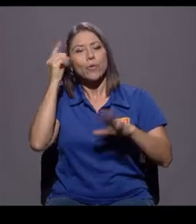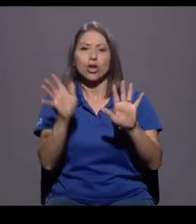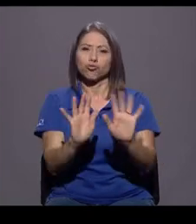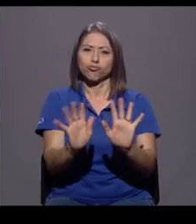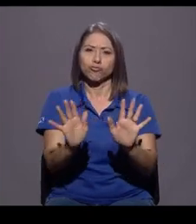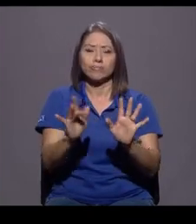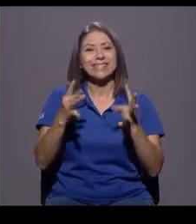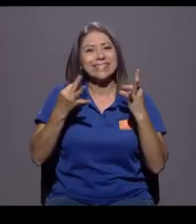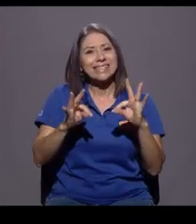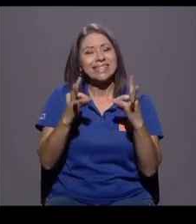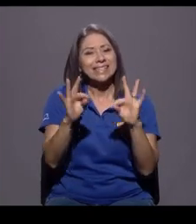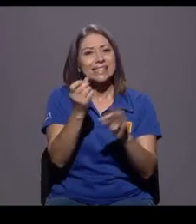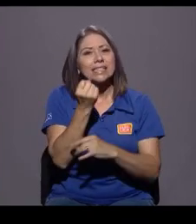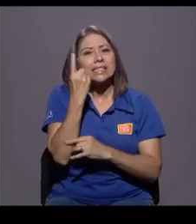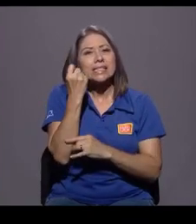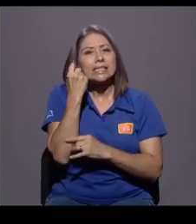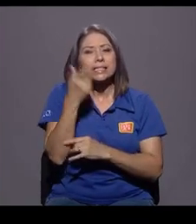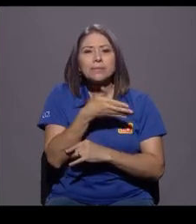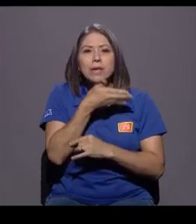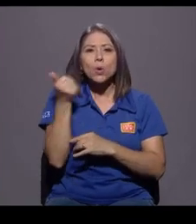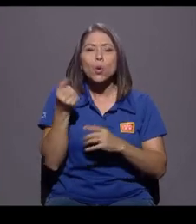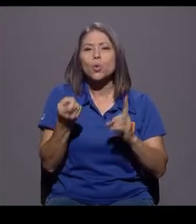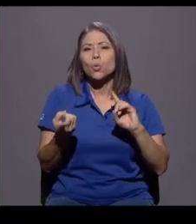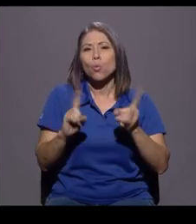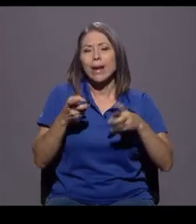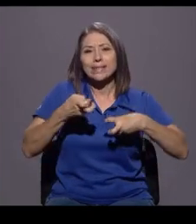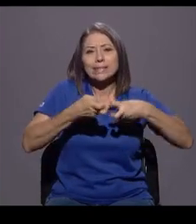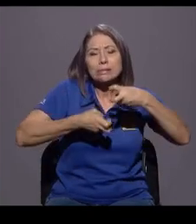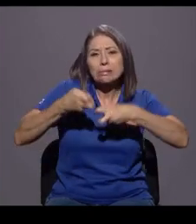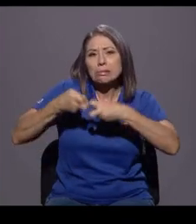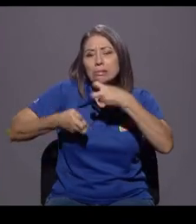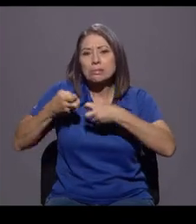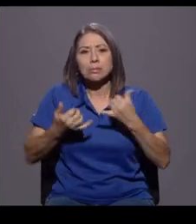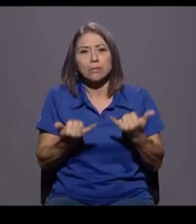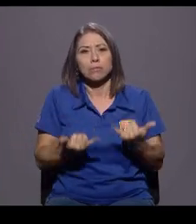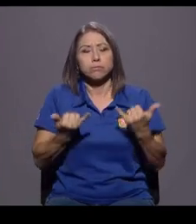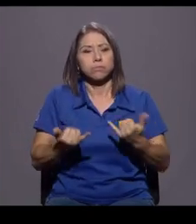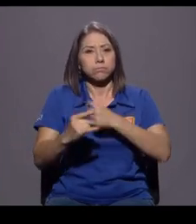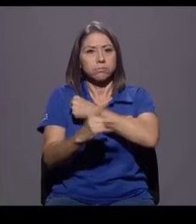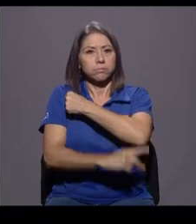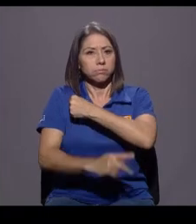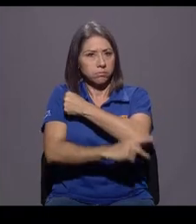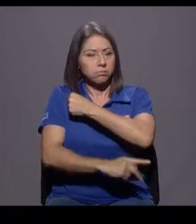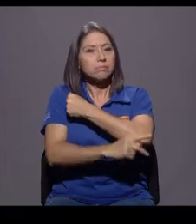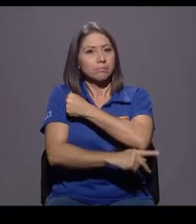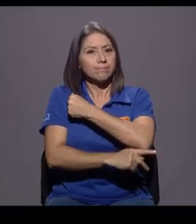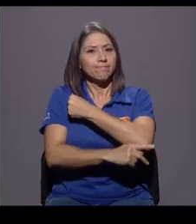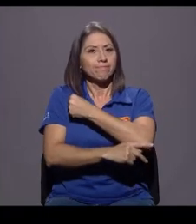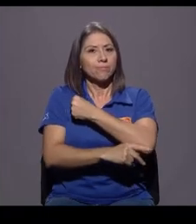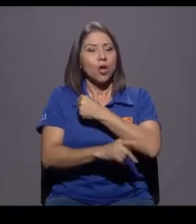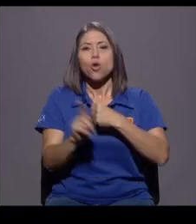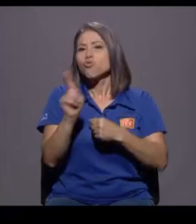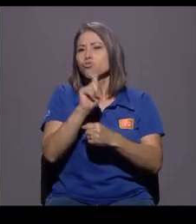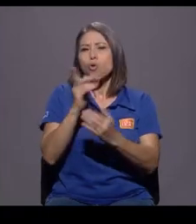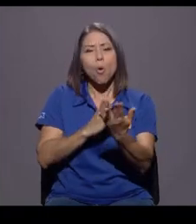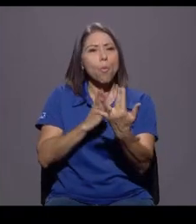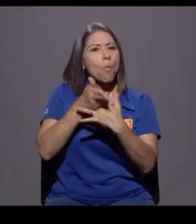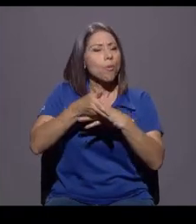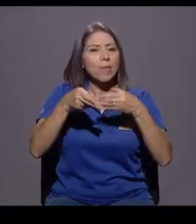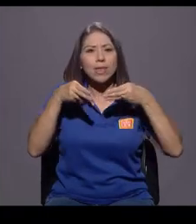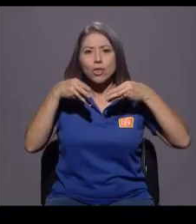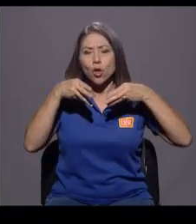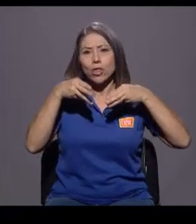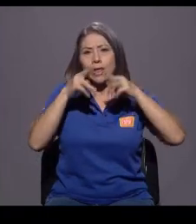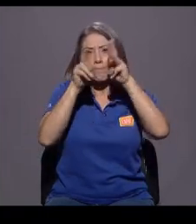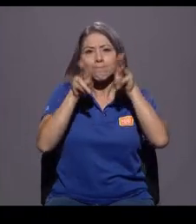entender un poco mejor cuáles son los conflictos que tiene actualmente el país y hacerlo no por medio de redes sociales,